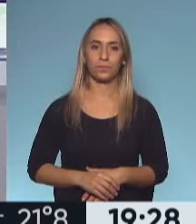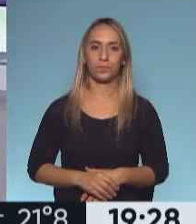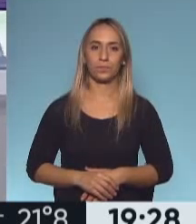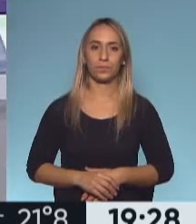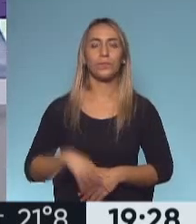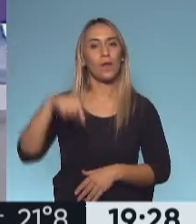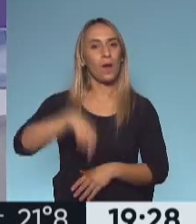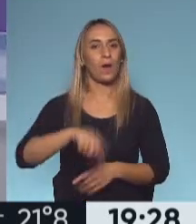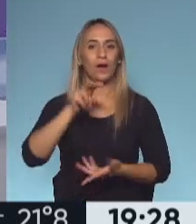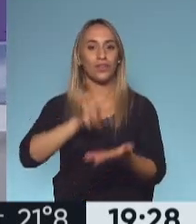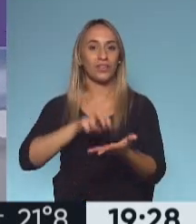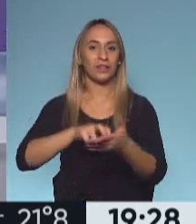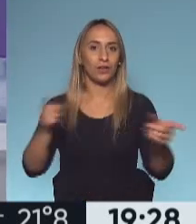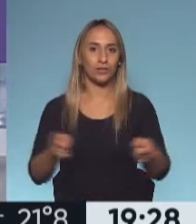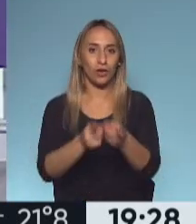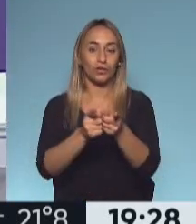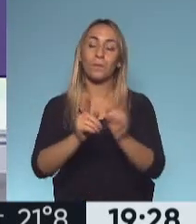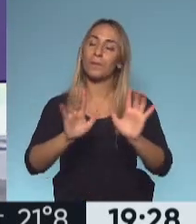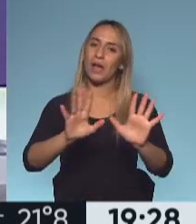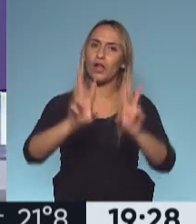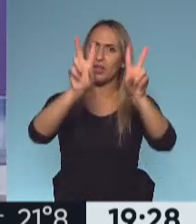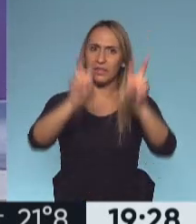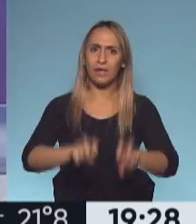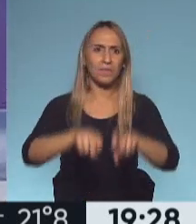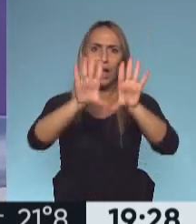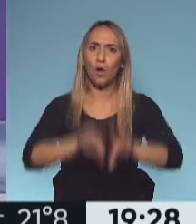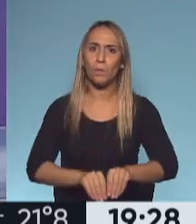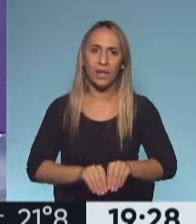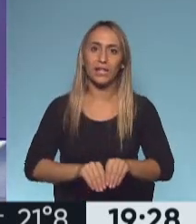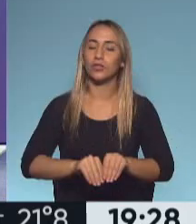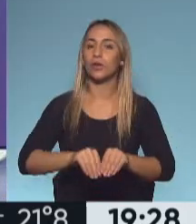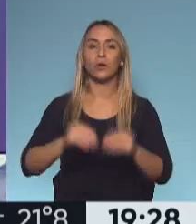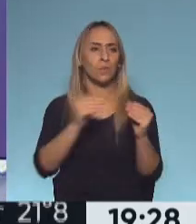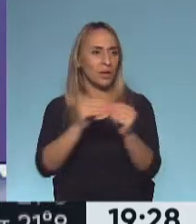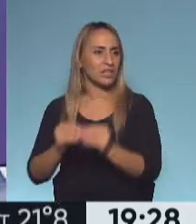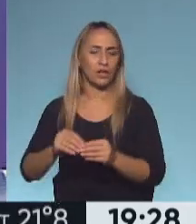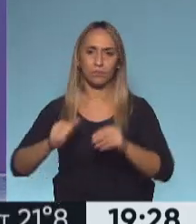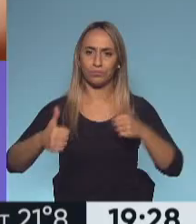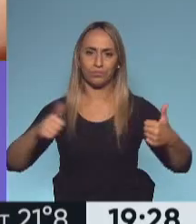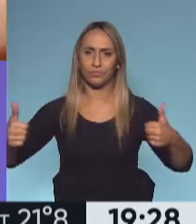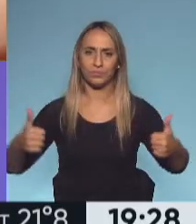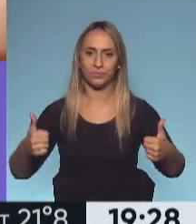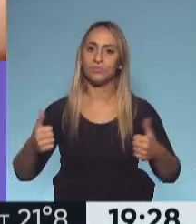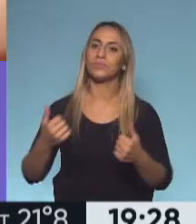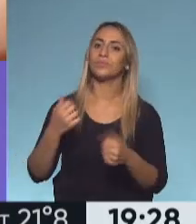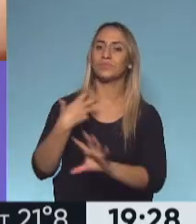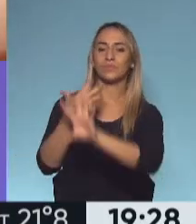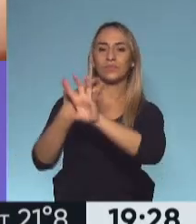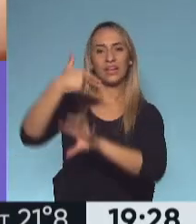Edición corta de Televisión Pública Noticias, pero con todos los temas, con todos nuestros columnistas, con Néstor Espósito. Te saludamos, Néstor. Buenas noches.